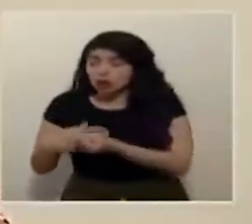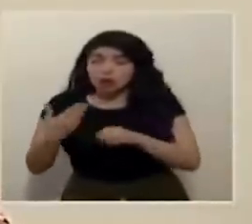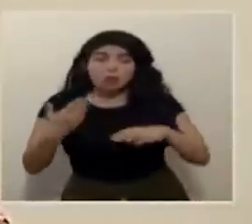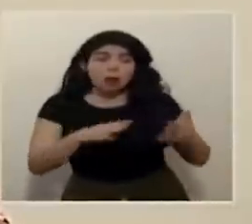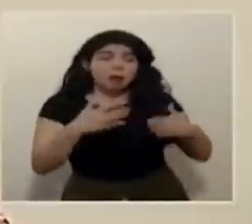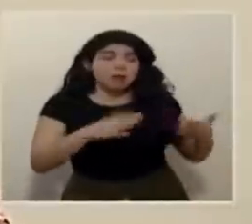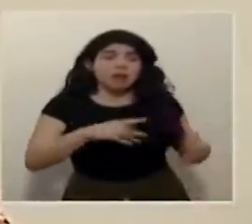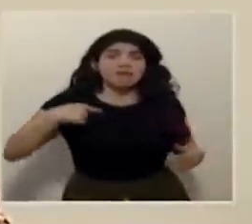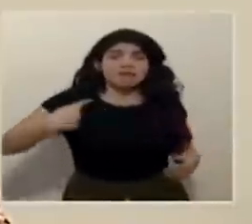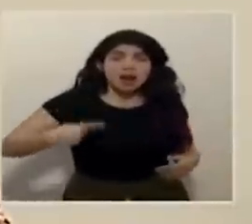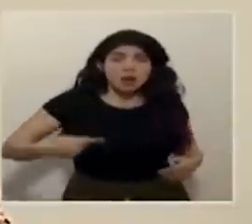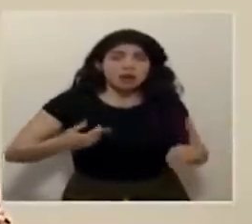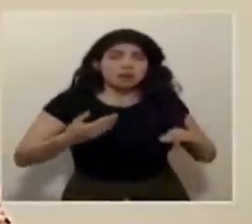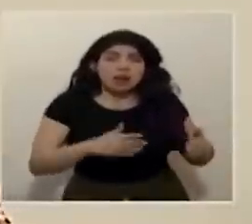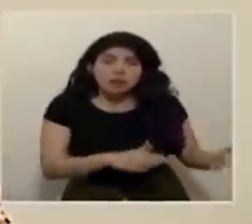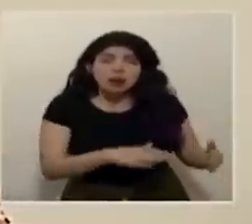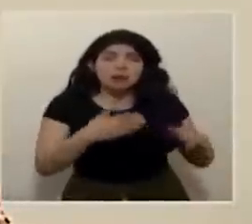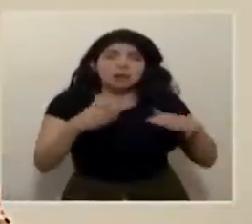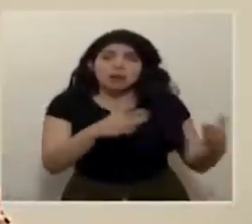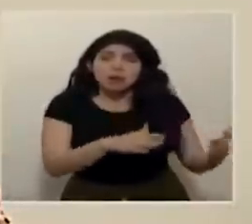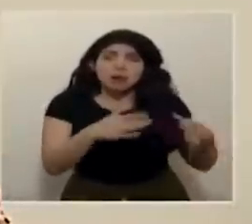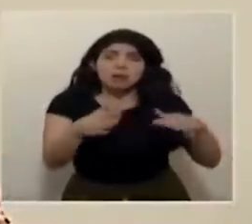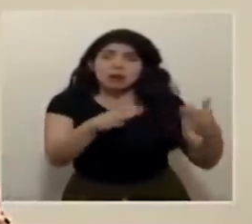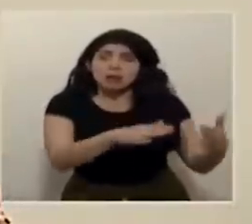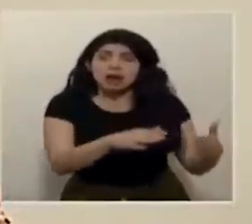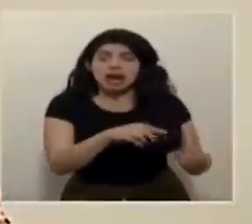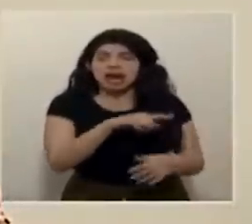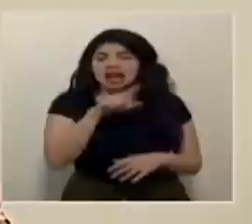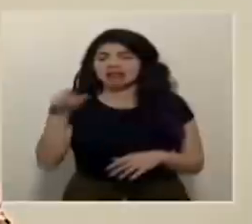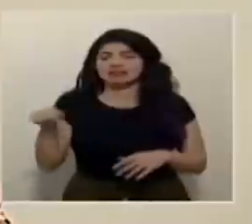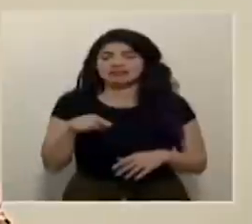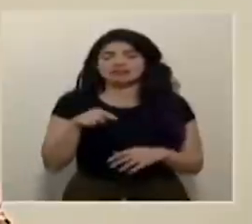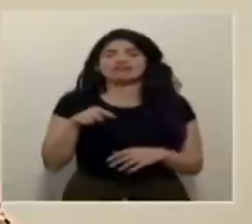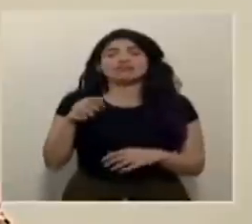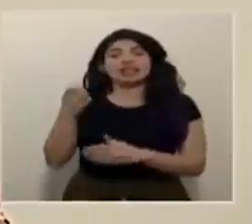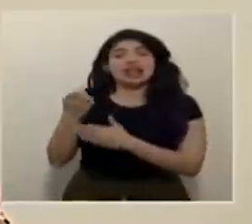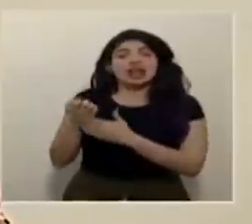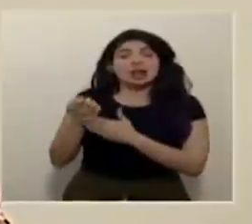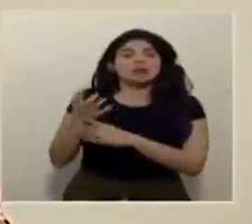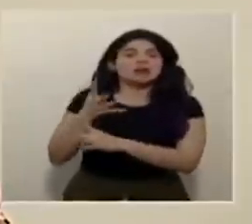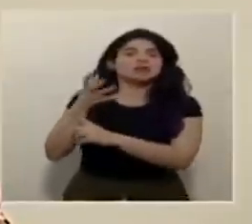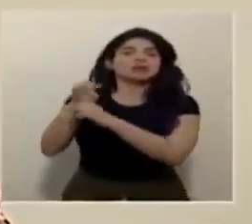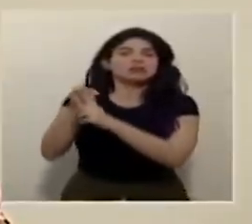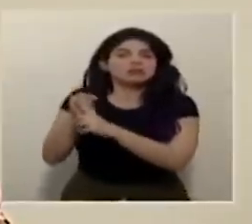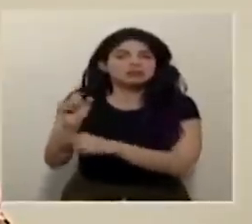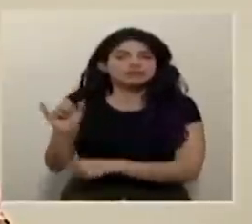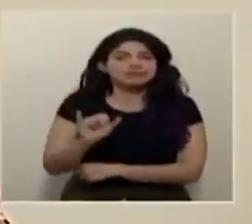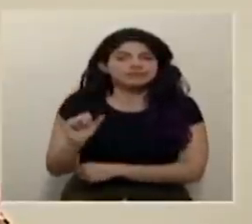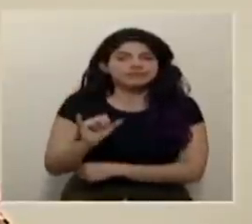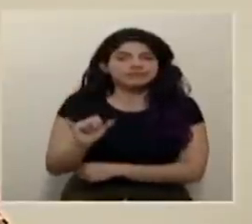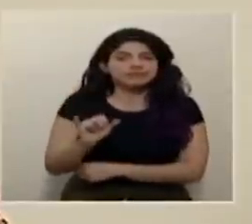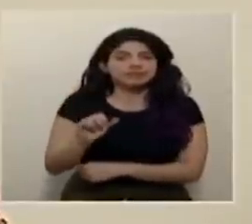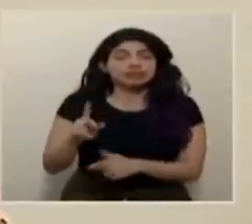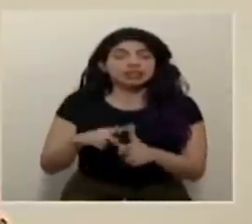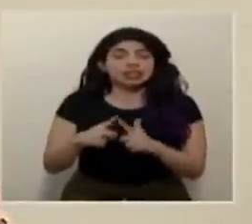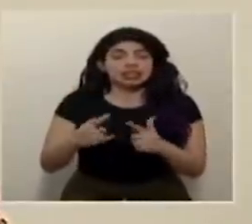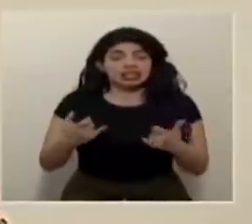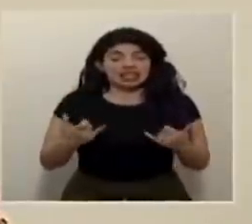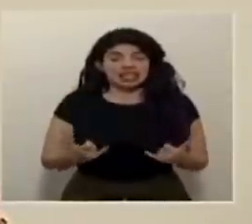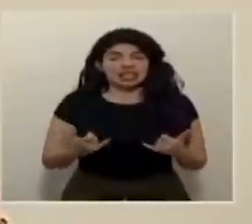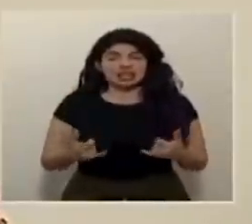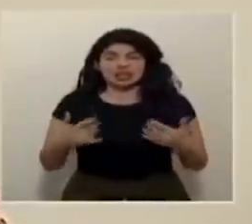más constantes, inmediatamente lo económico también sufre. Así que estamos de verdad en una